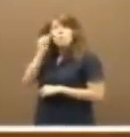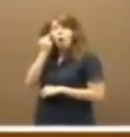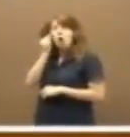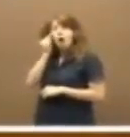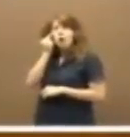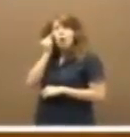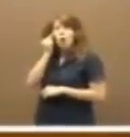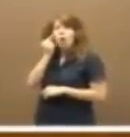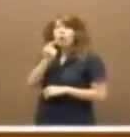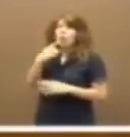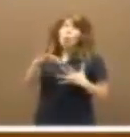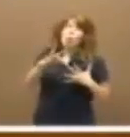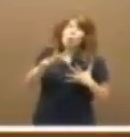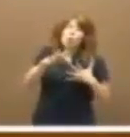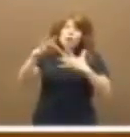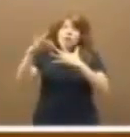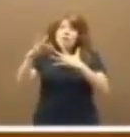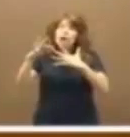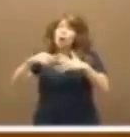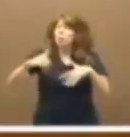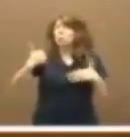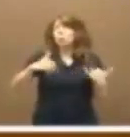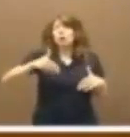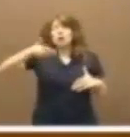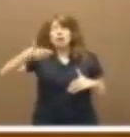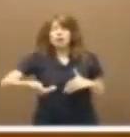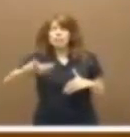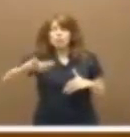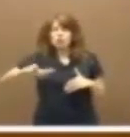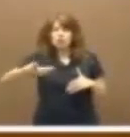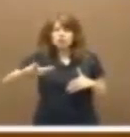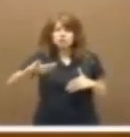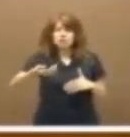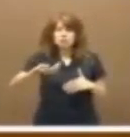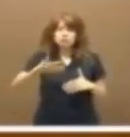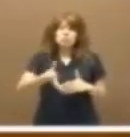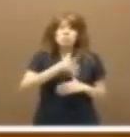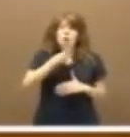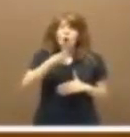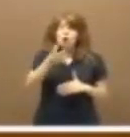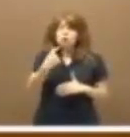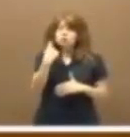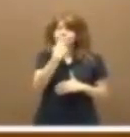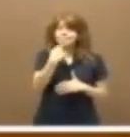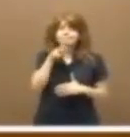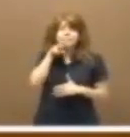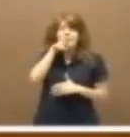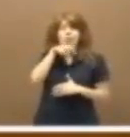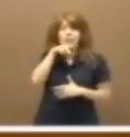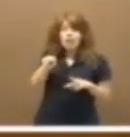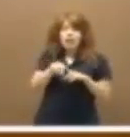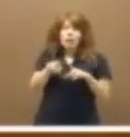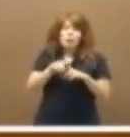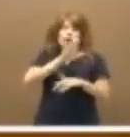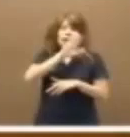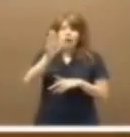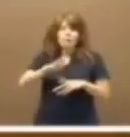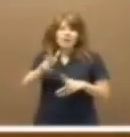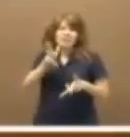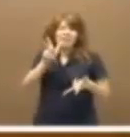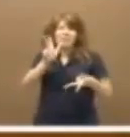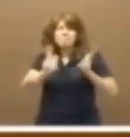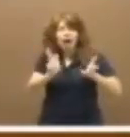que debe ser un líder de mucho peso político, el mayor argumento que salió de su boca, como si fuera un líder de la cala y borroca de Euskadi,